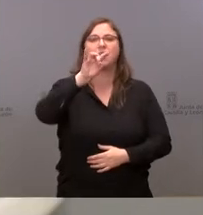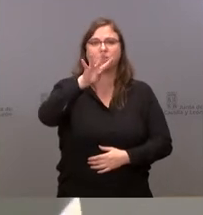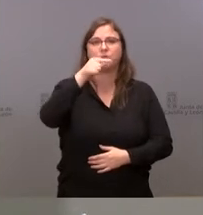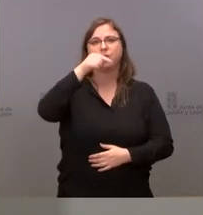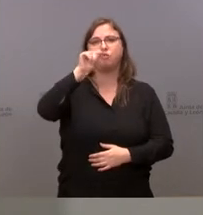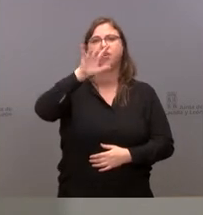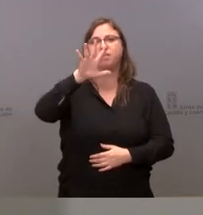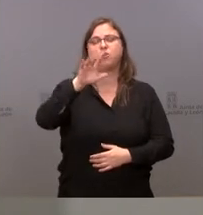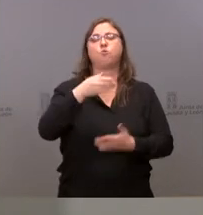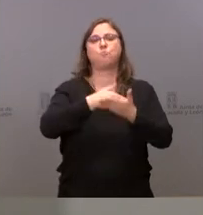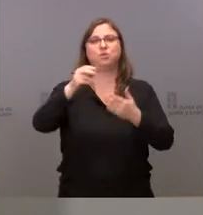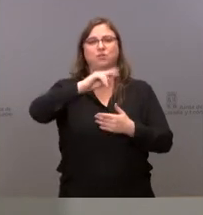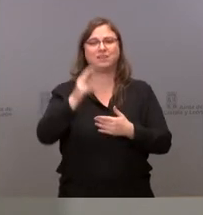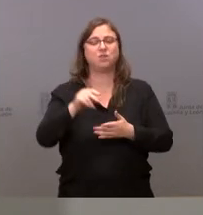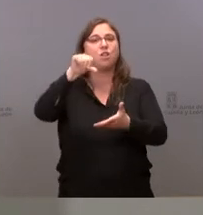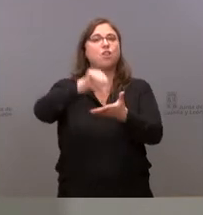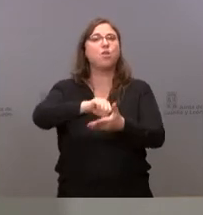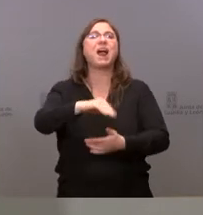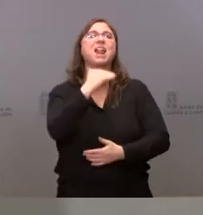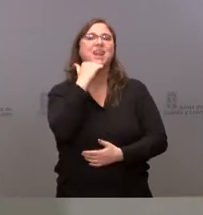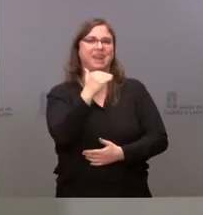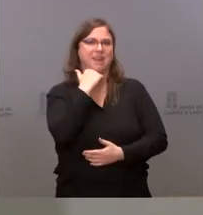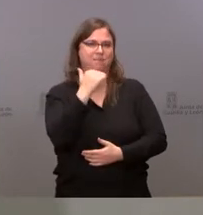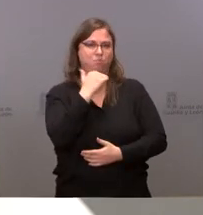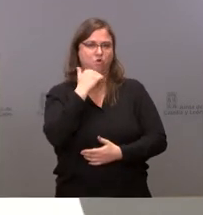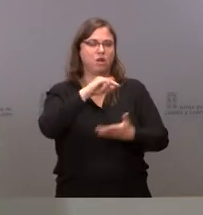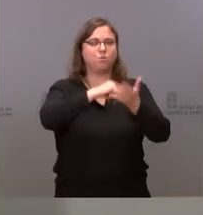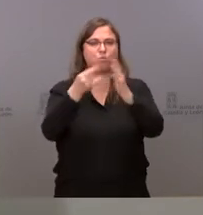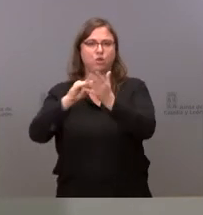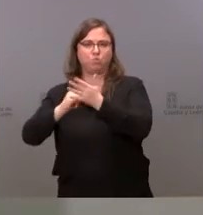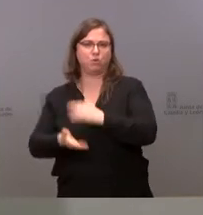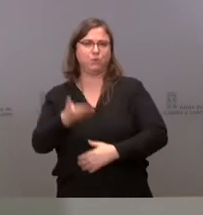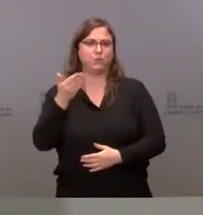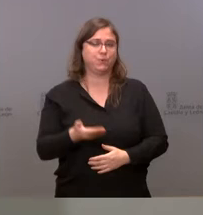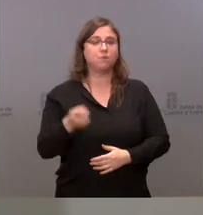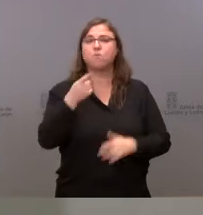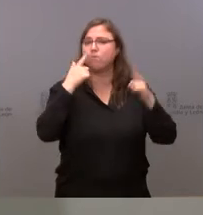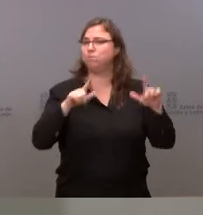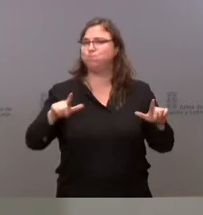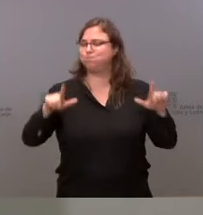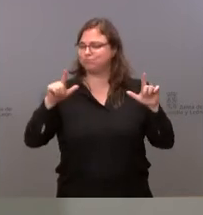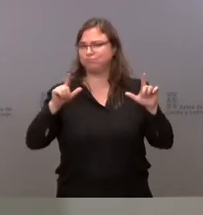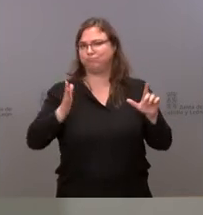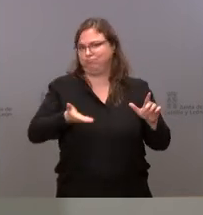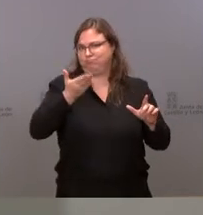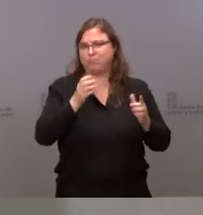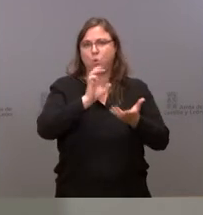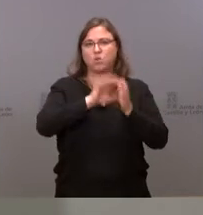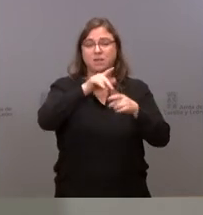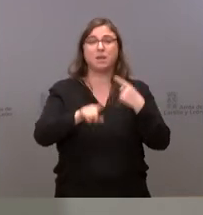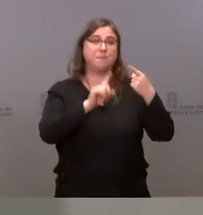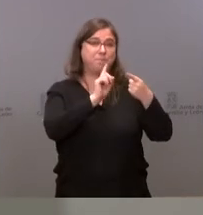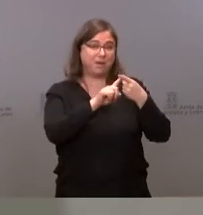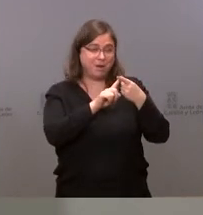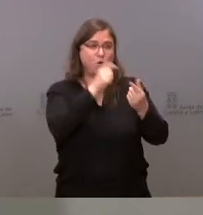para la ciudad de Zamora en estos dos importantes proyectos. En ambos, el protagonismo de la Junta de Castilla es muy relevante porque en el primero